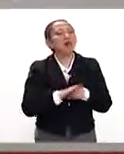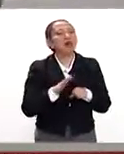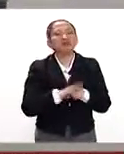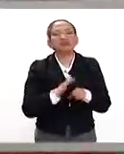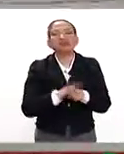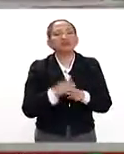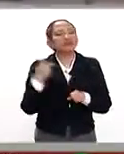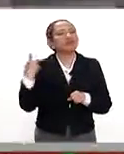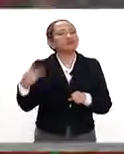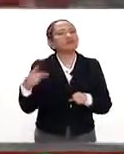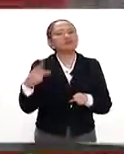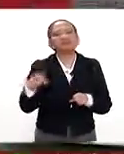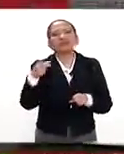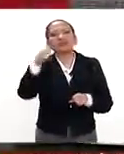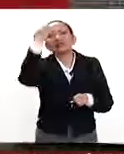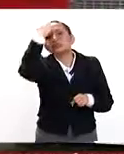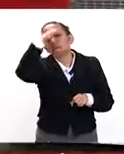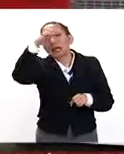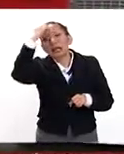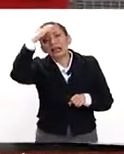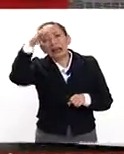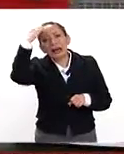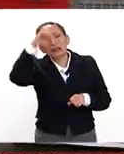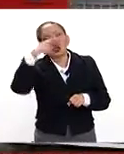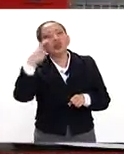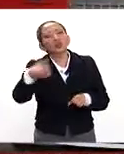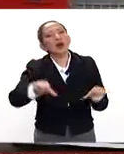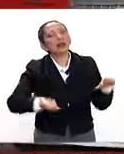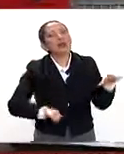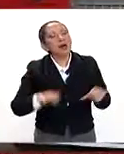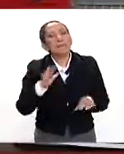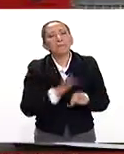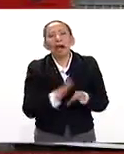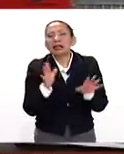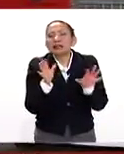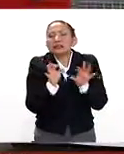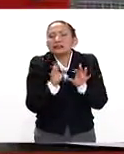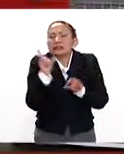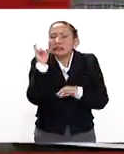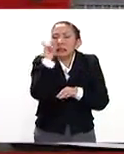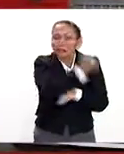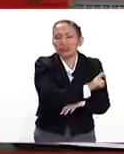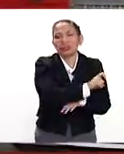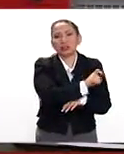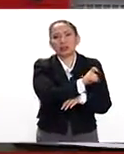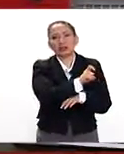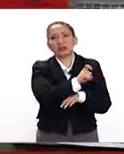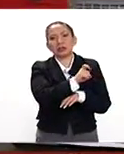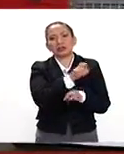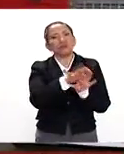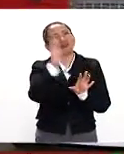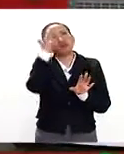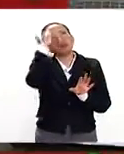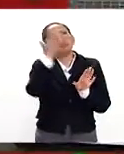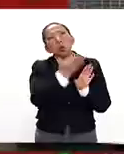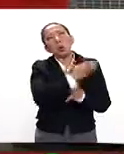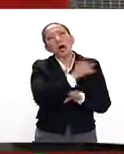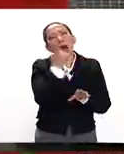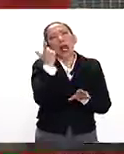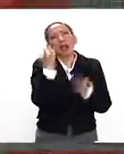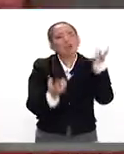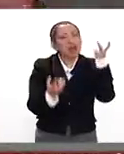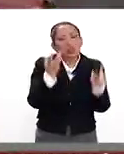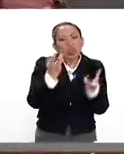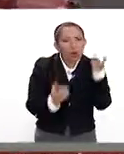sido su experiencia, su acción, su trabajo más difícil que es la, pues sí, el